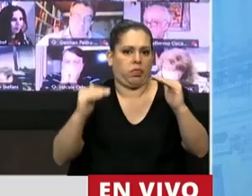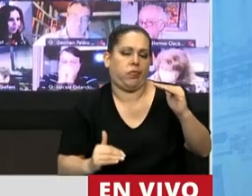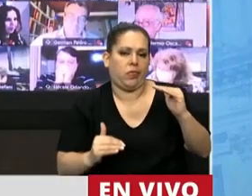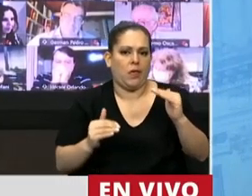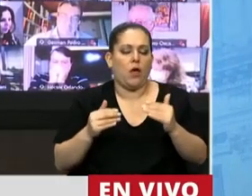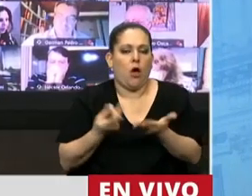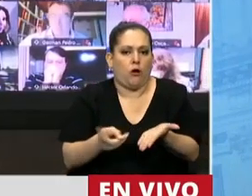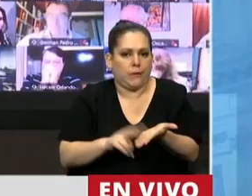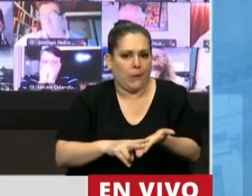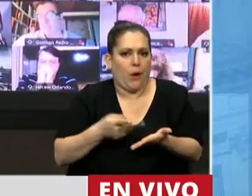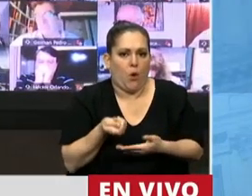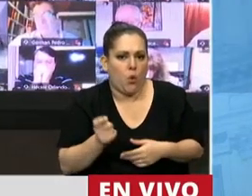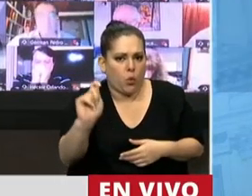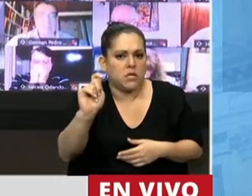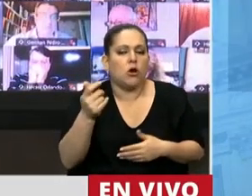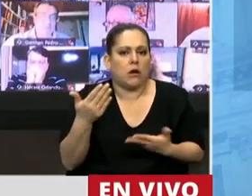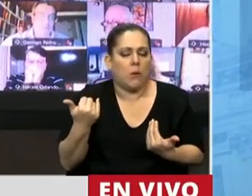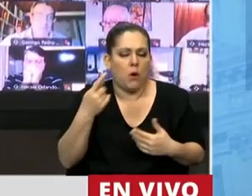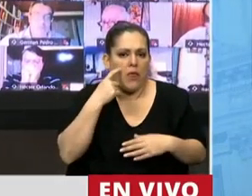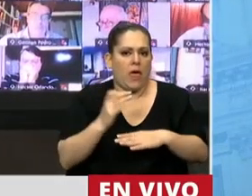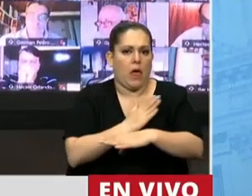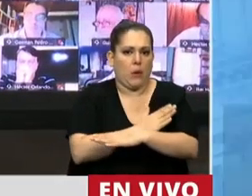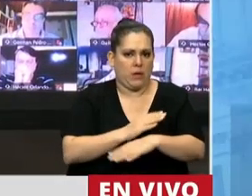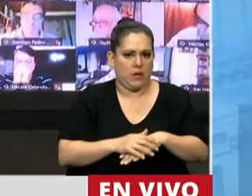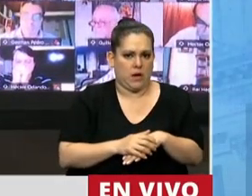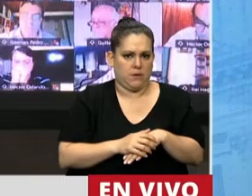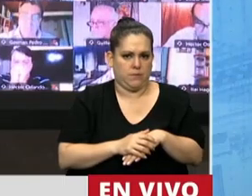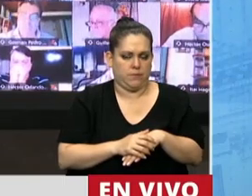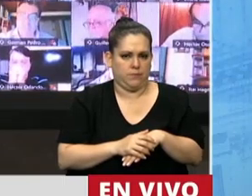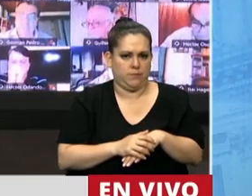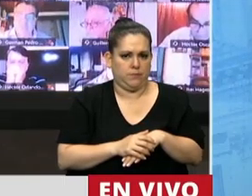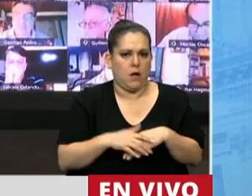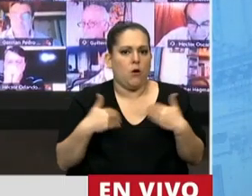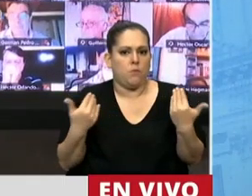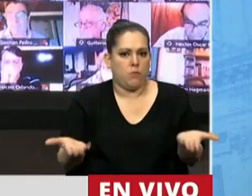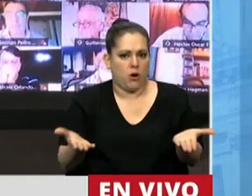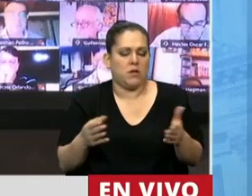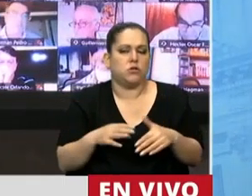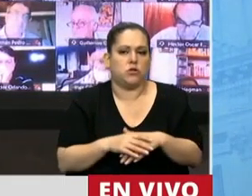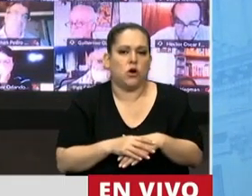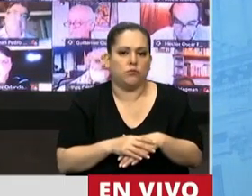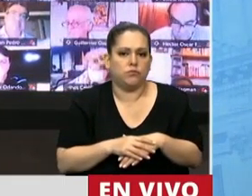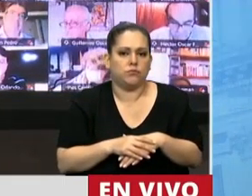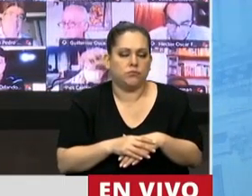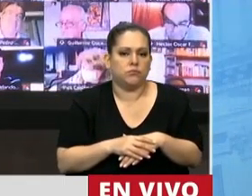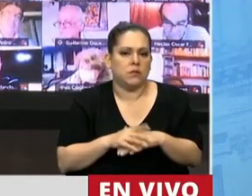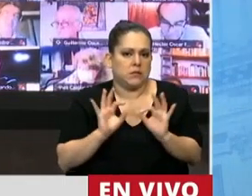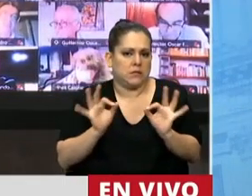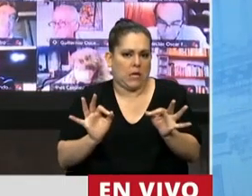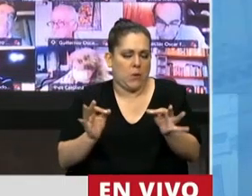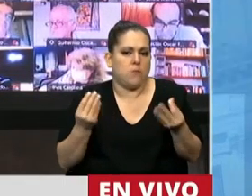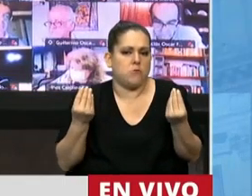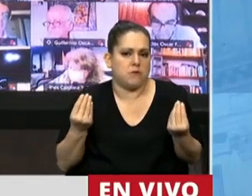nuevos juicios que podrían ser evitables. Y es por eso que también sabemos